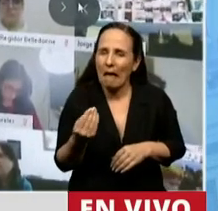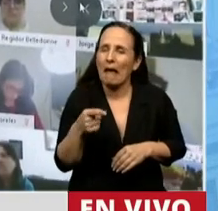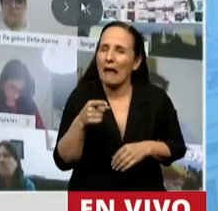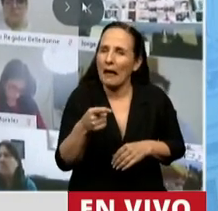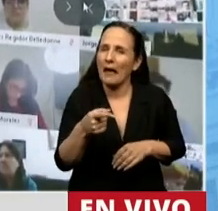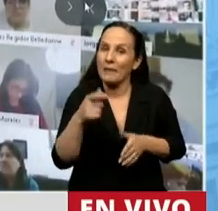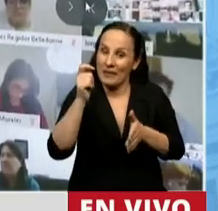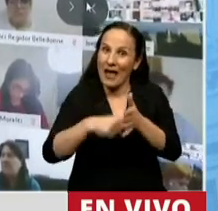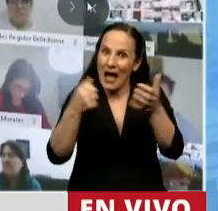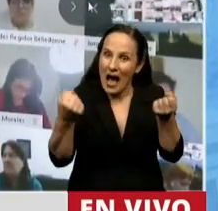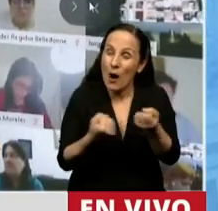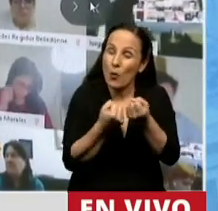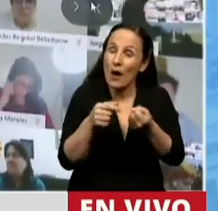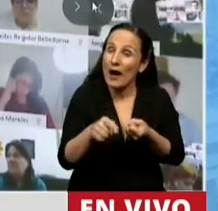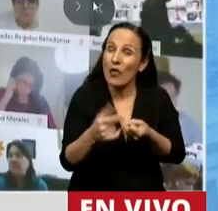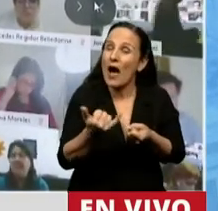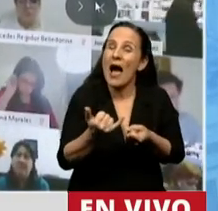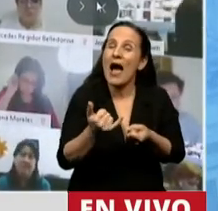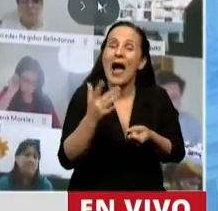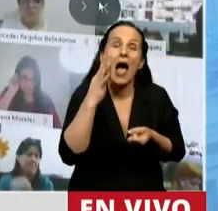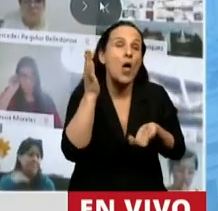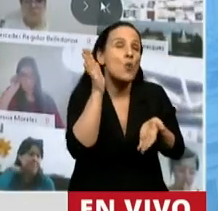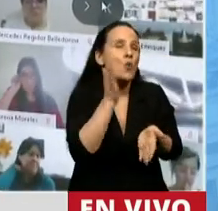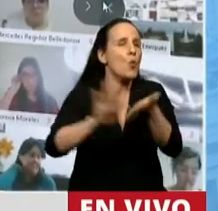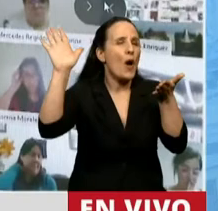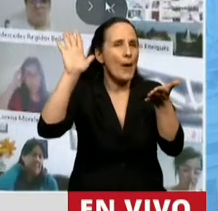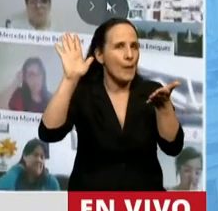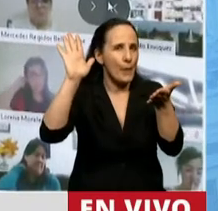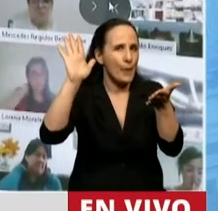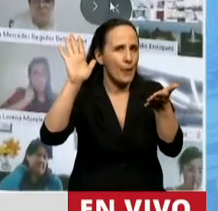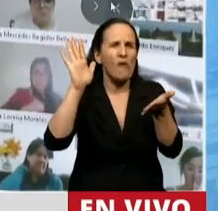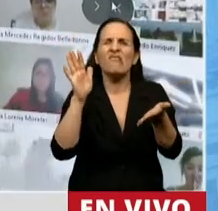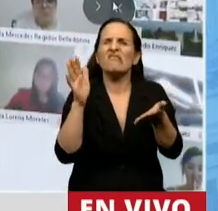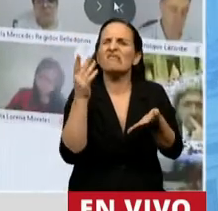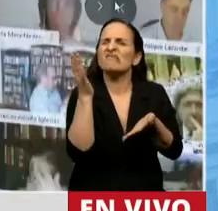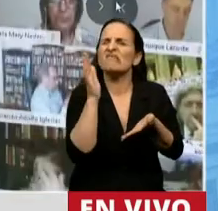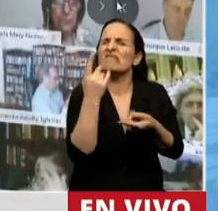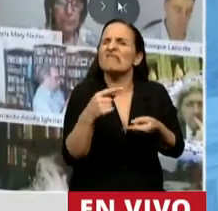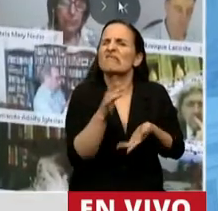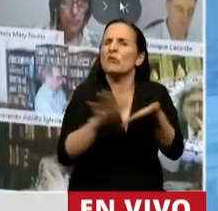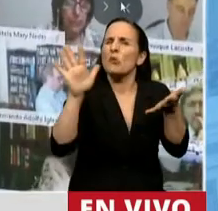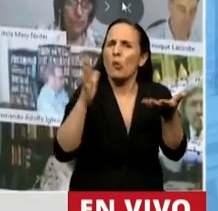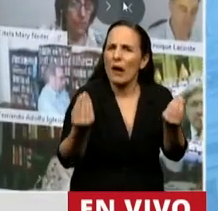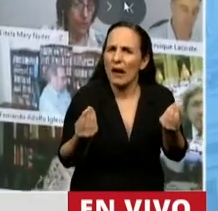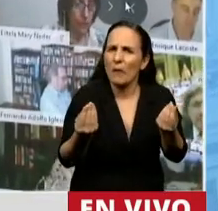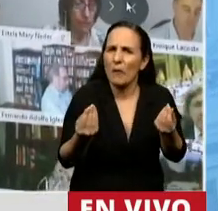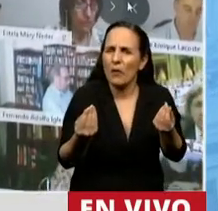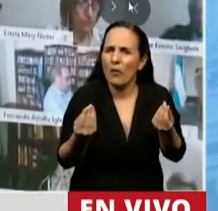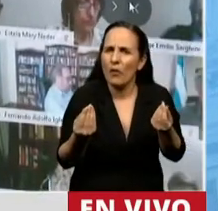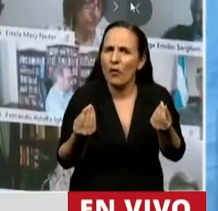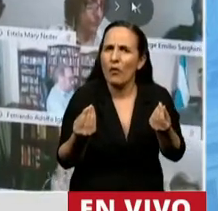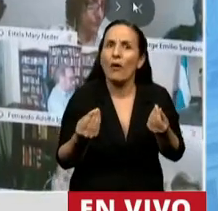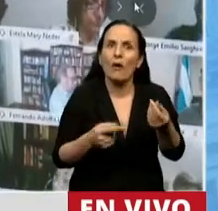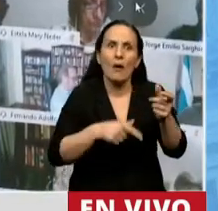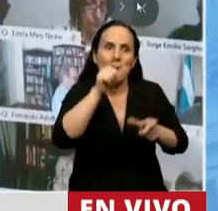la gran novedad que introduce, que tiene que ver con la protección de las